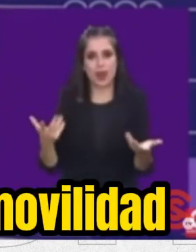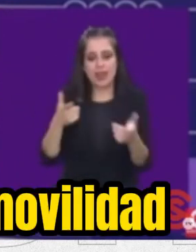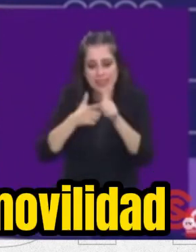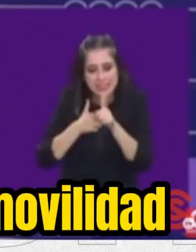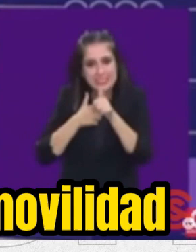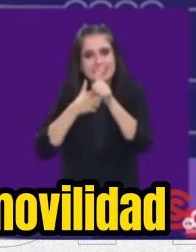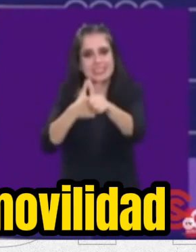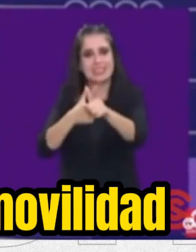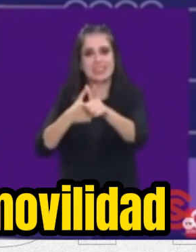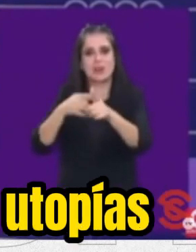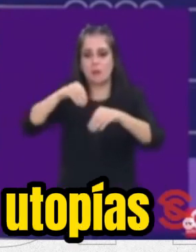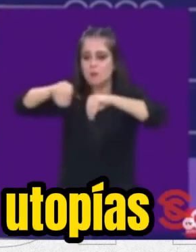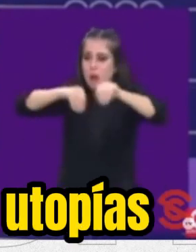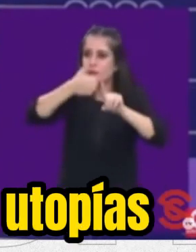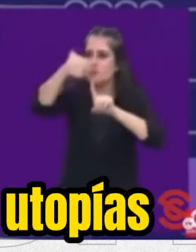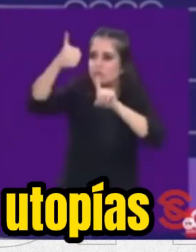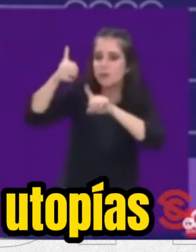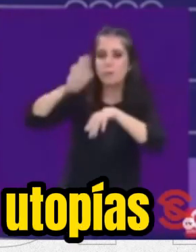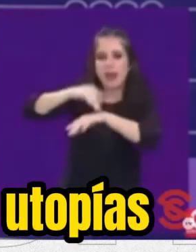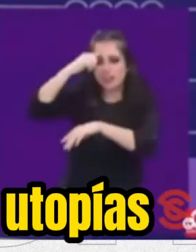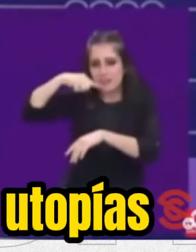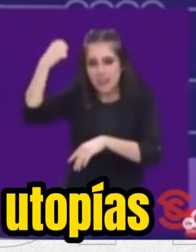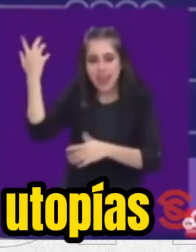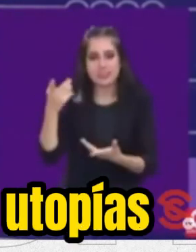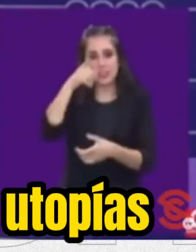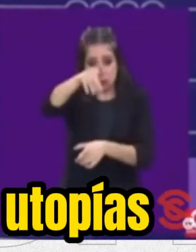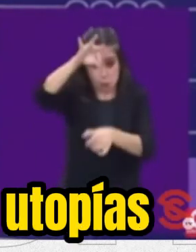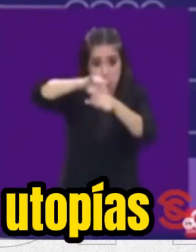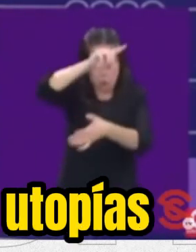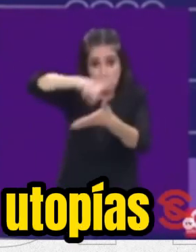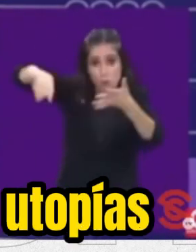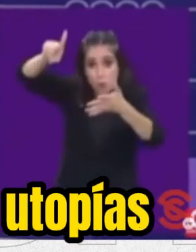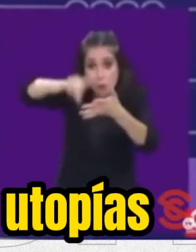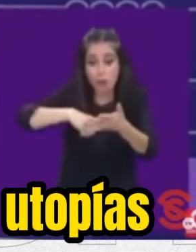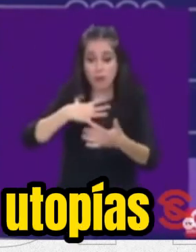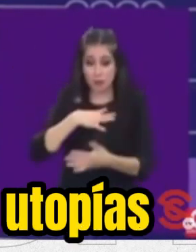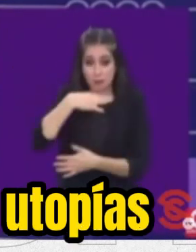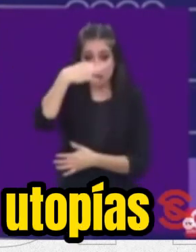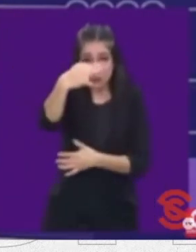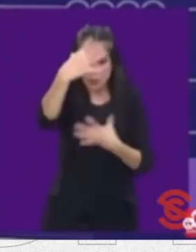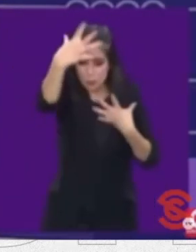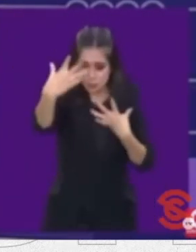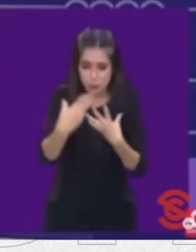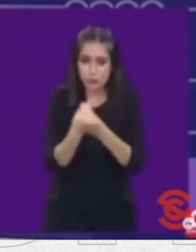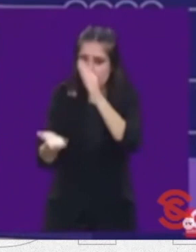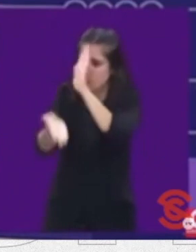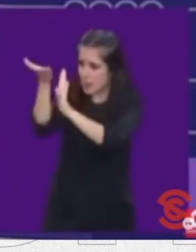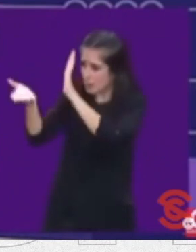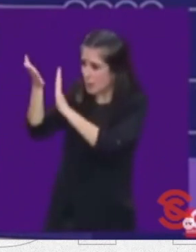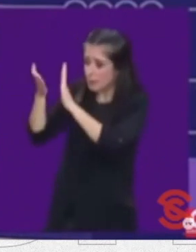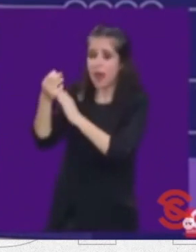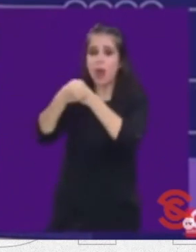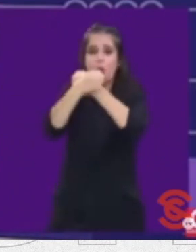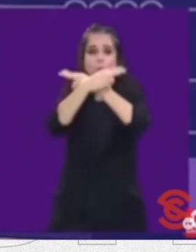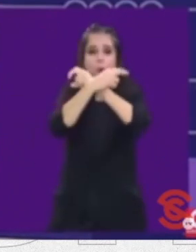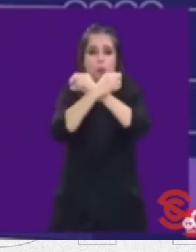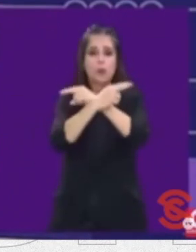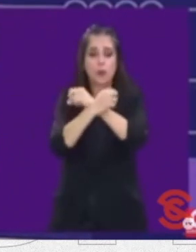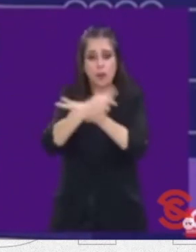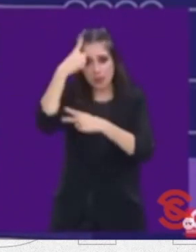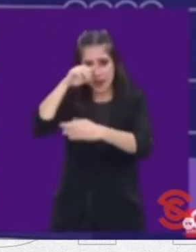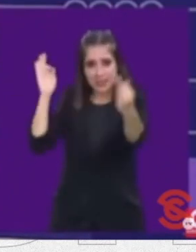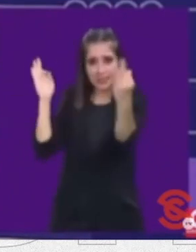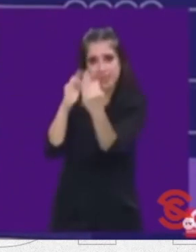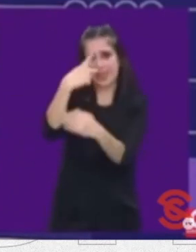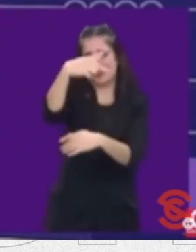proyecto de electromovilidad. Vota para que podamos construir las 100 utopías y tengas una cerca de tu casa.